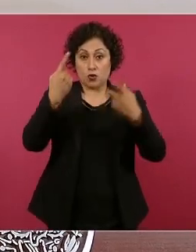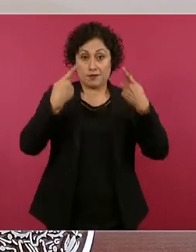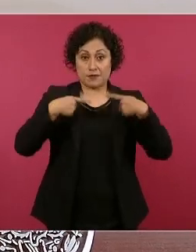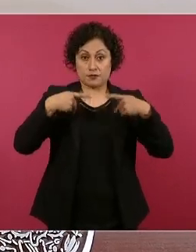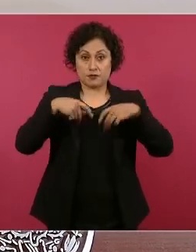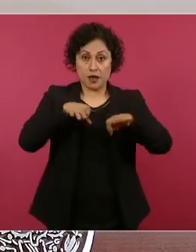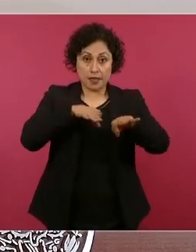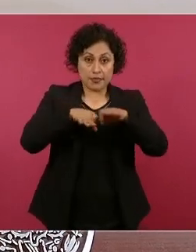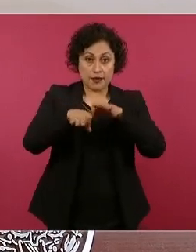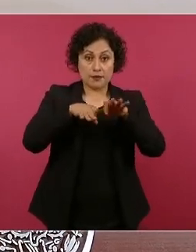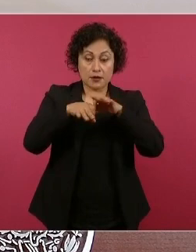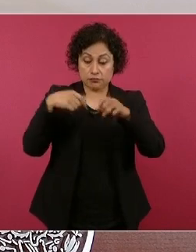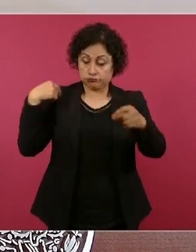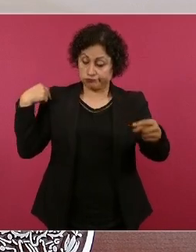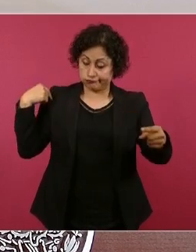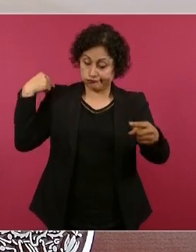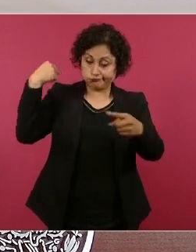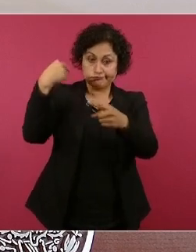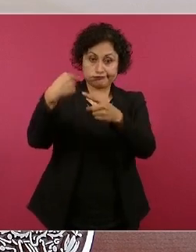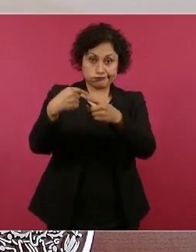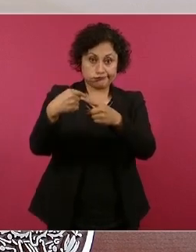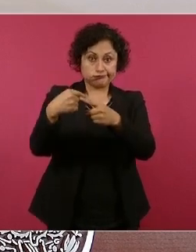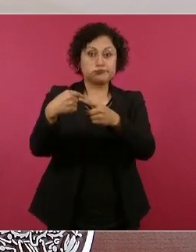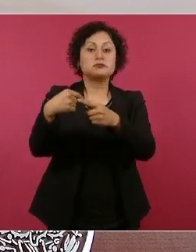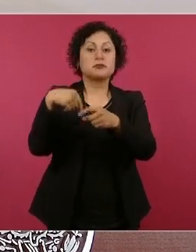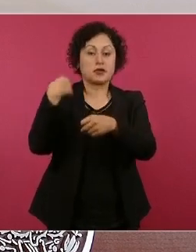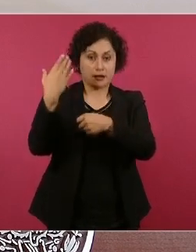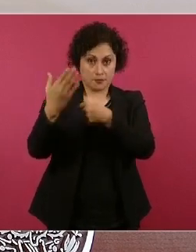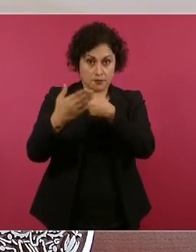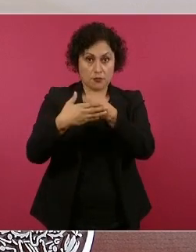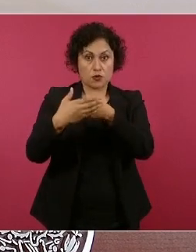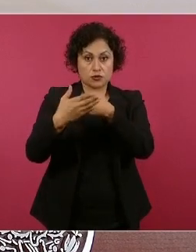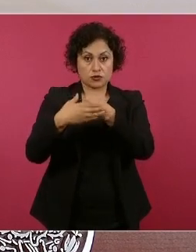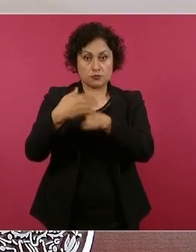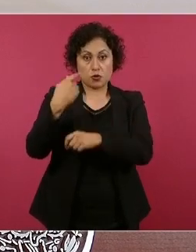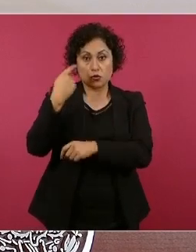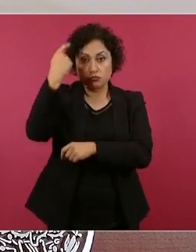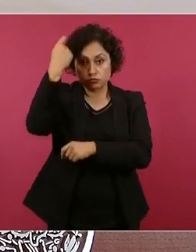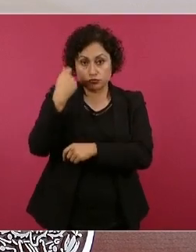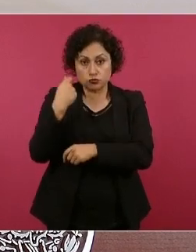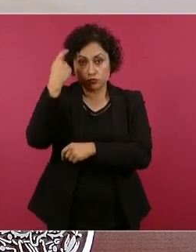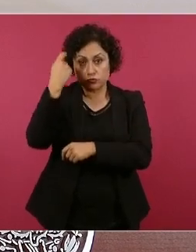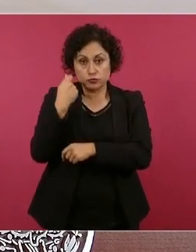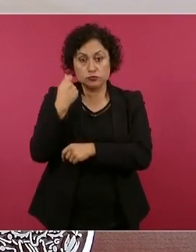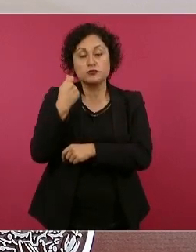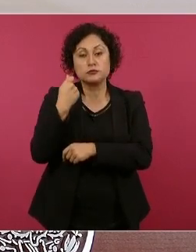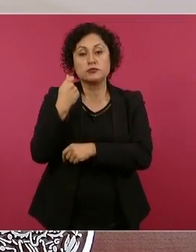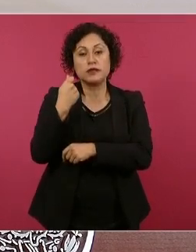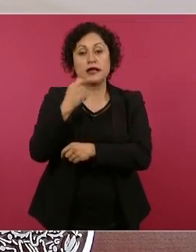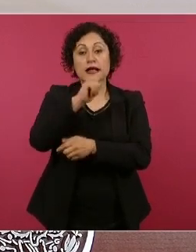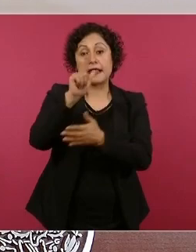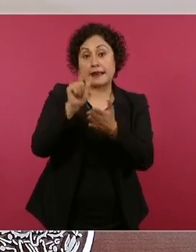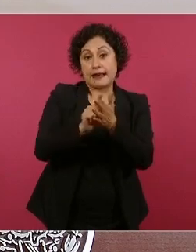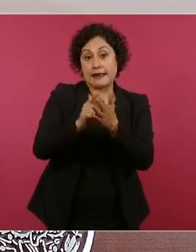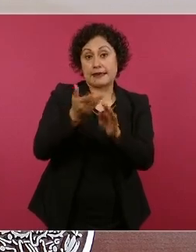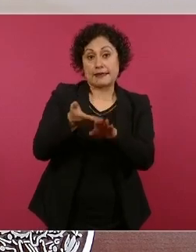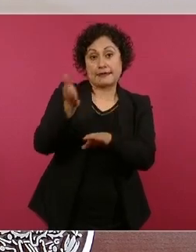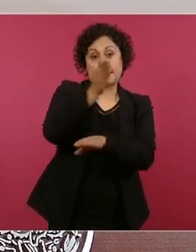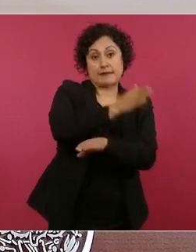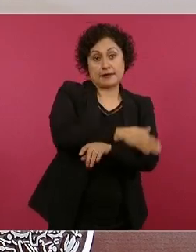con las leyes anteriores y que va a recibir menos,